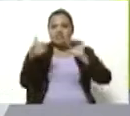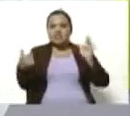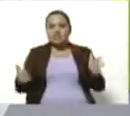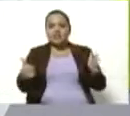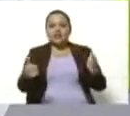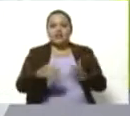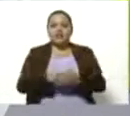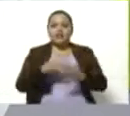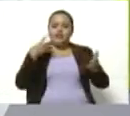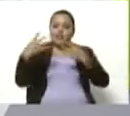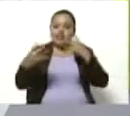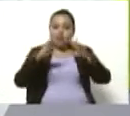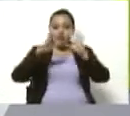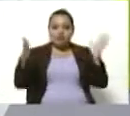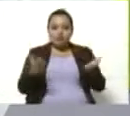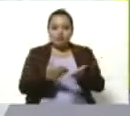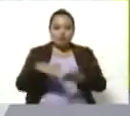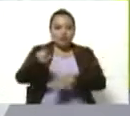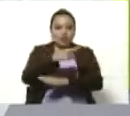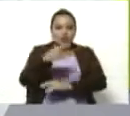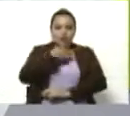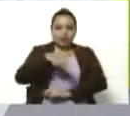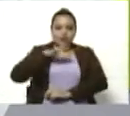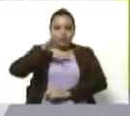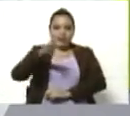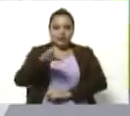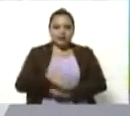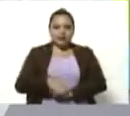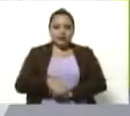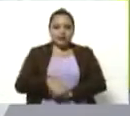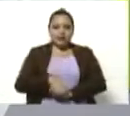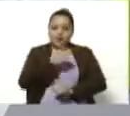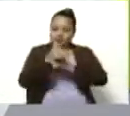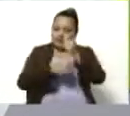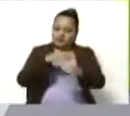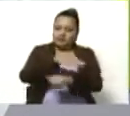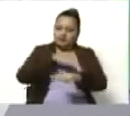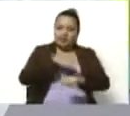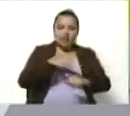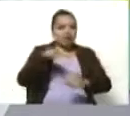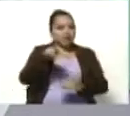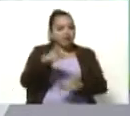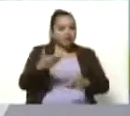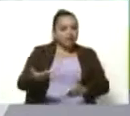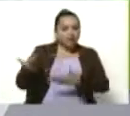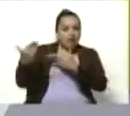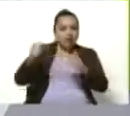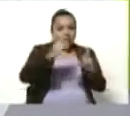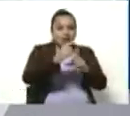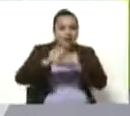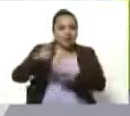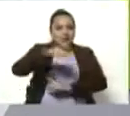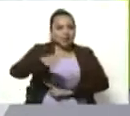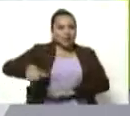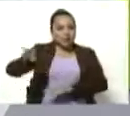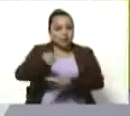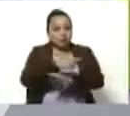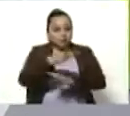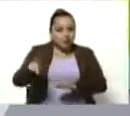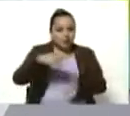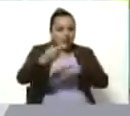Mundial de Poesía en nuestro país. Viceministra, allí veíamos entonces cada una de las declaraciones de los poetas, poetas que